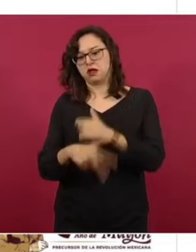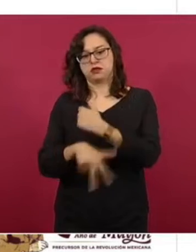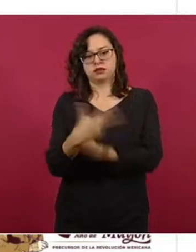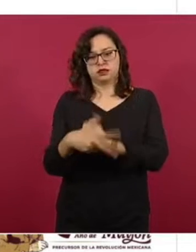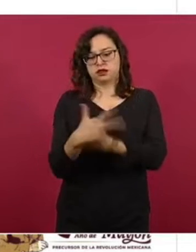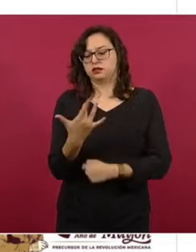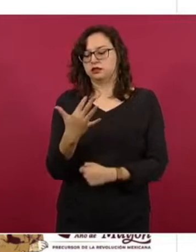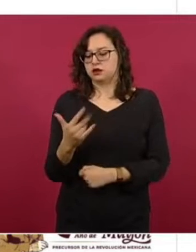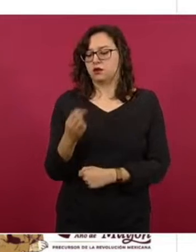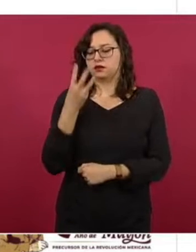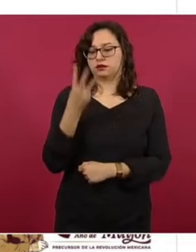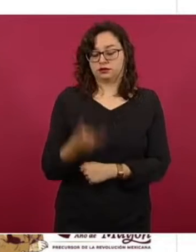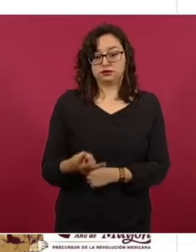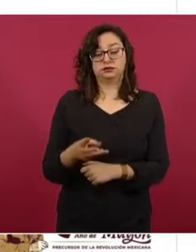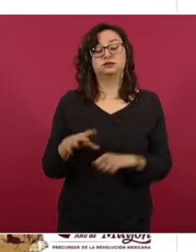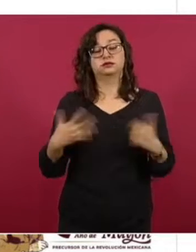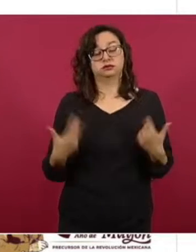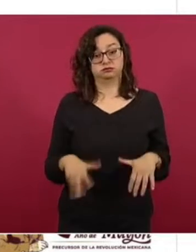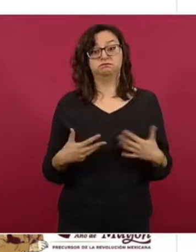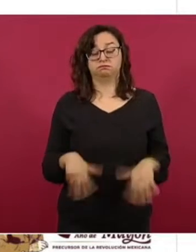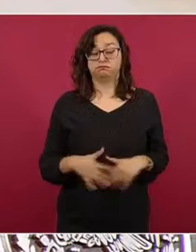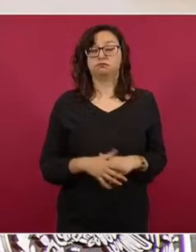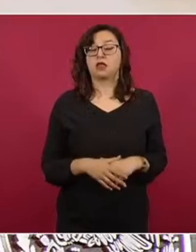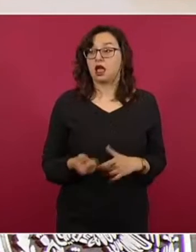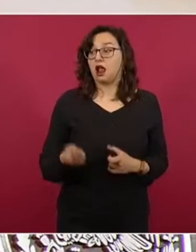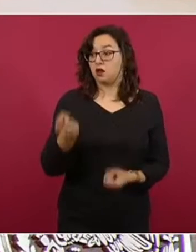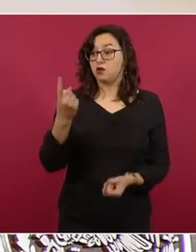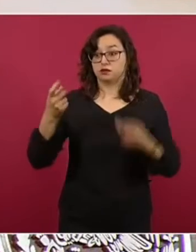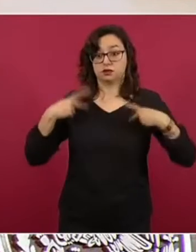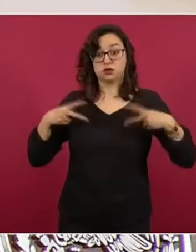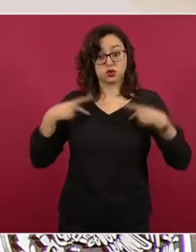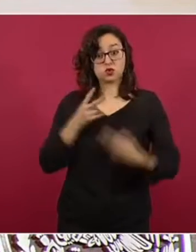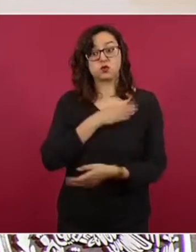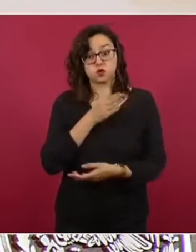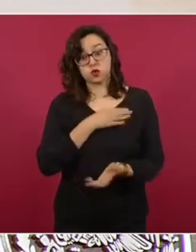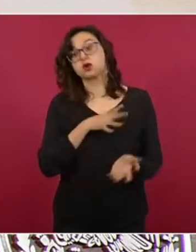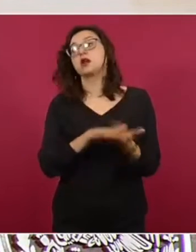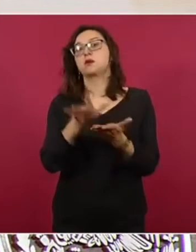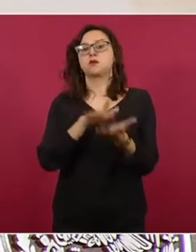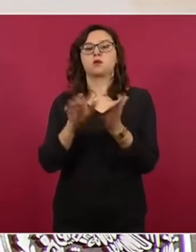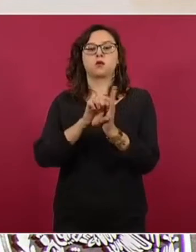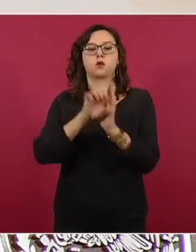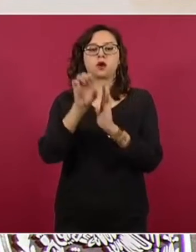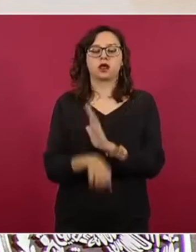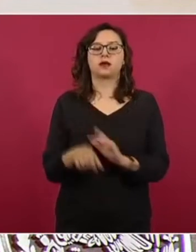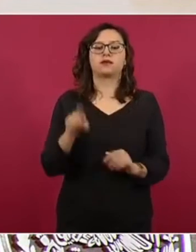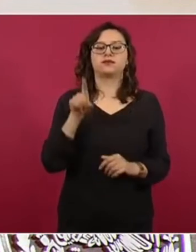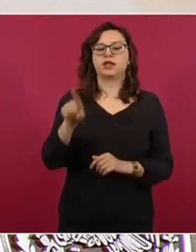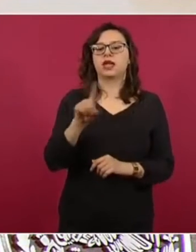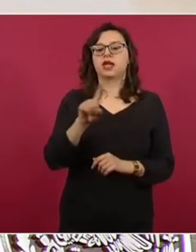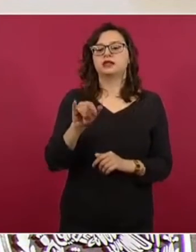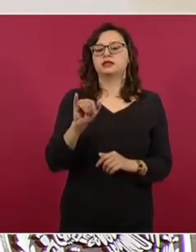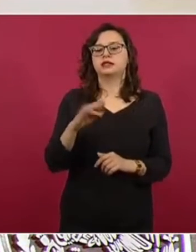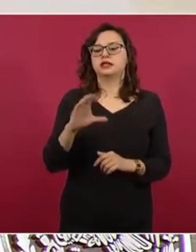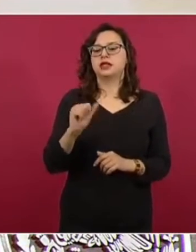53 centavos. Seguimos encontrando aliados de los consumidores en Gas Express Nieto, Encina, Catepec,